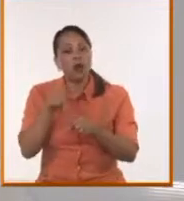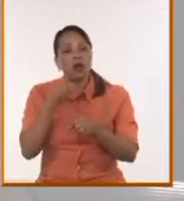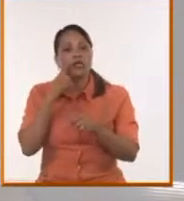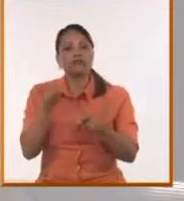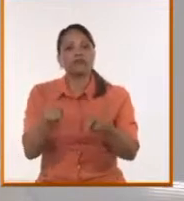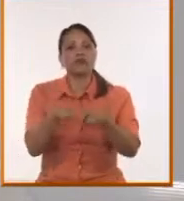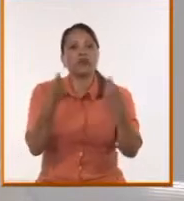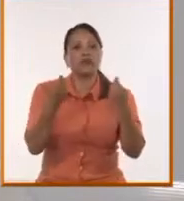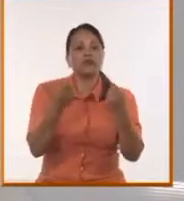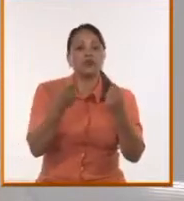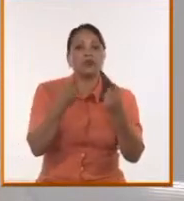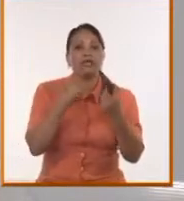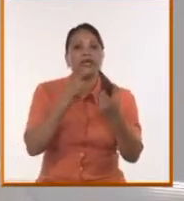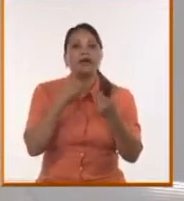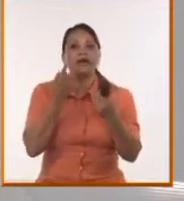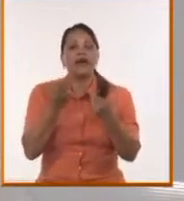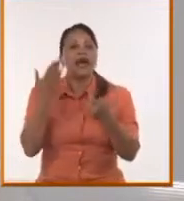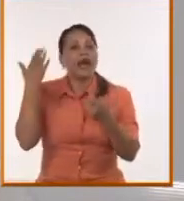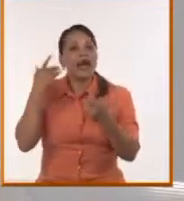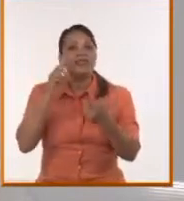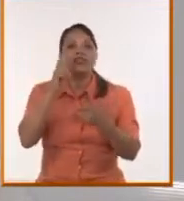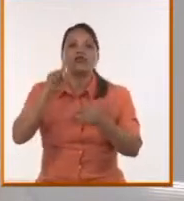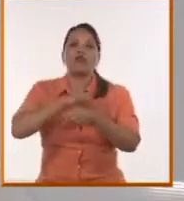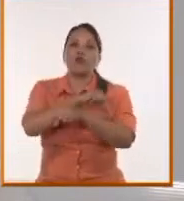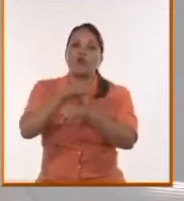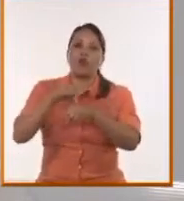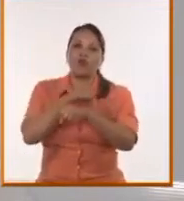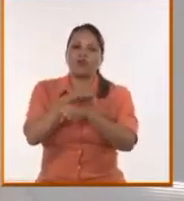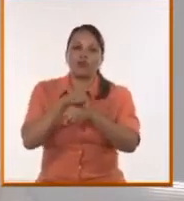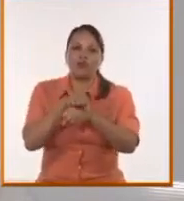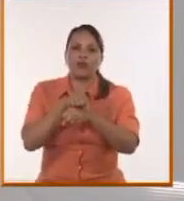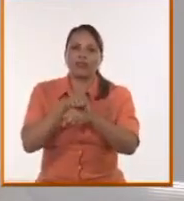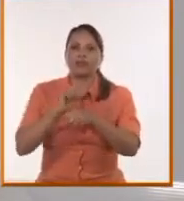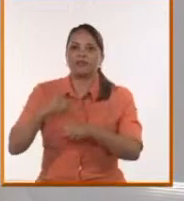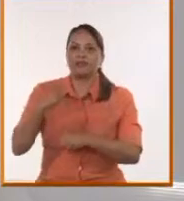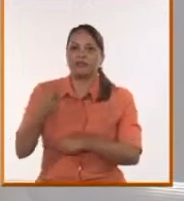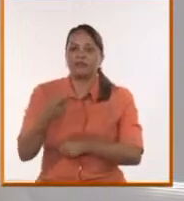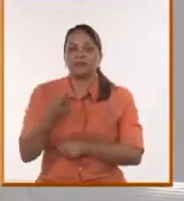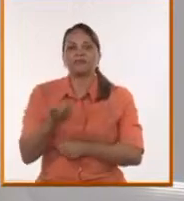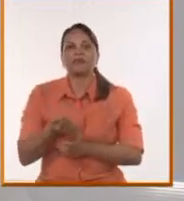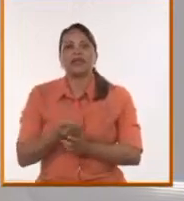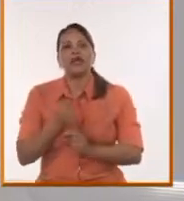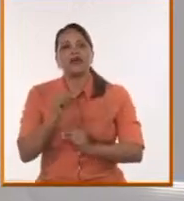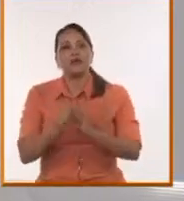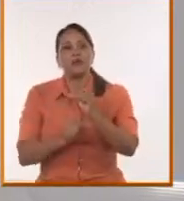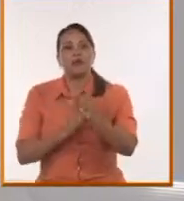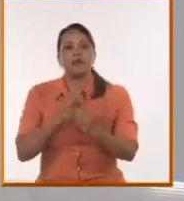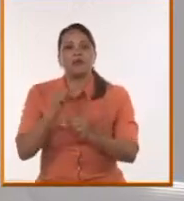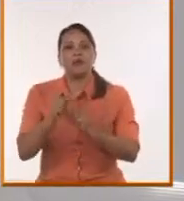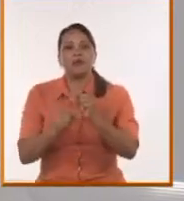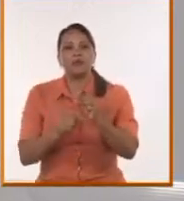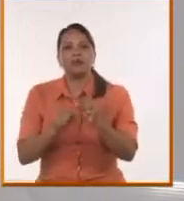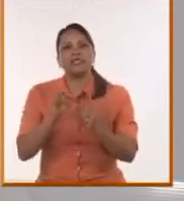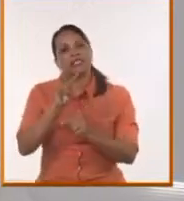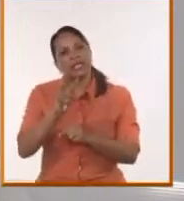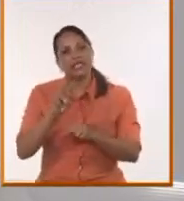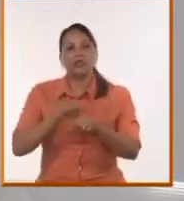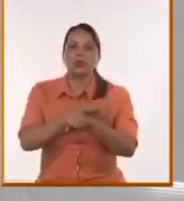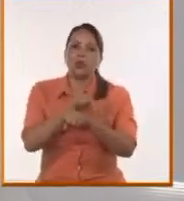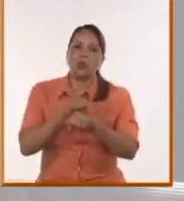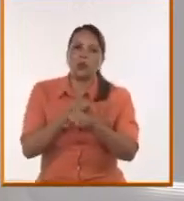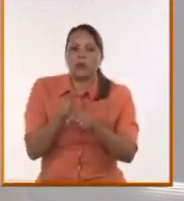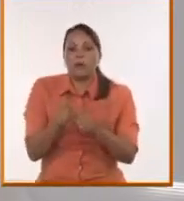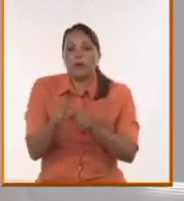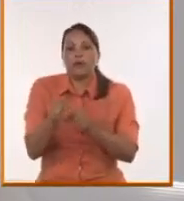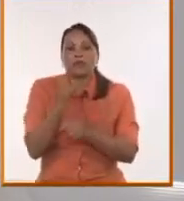total con unas mañanas que antes duraban dos horas y que cada vez conforme se acerca ya al final del sexenio duran tres y un poco más,